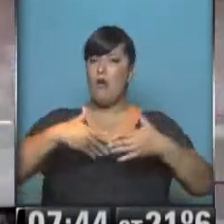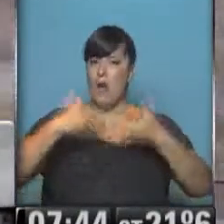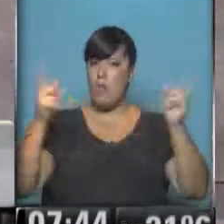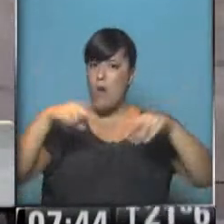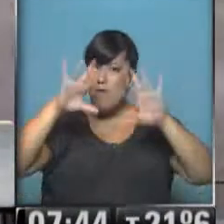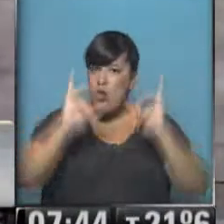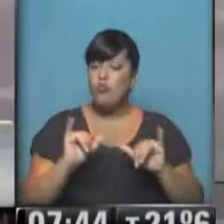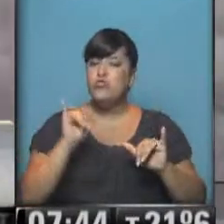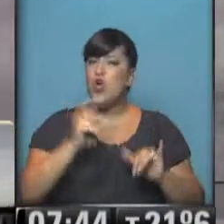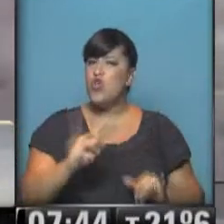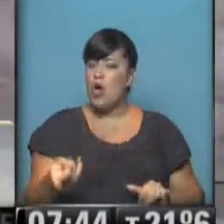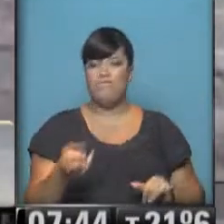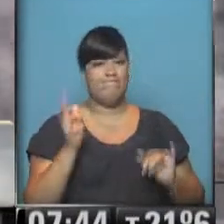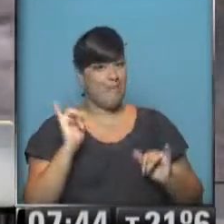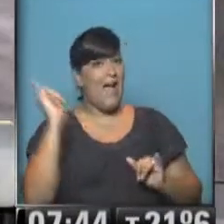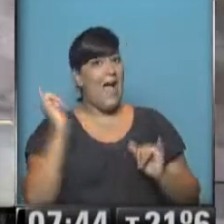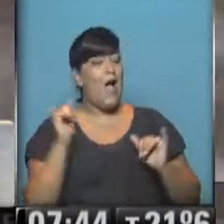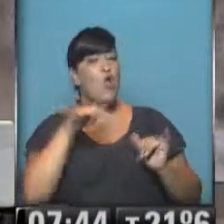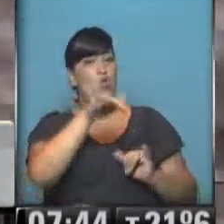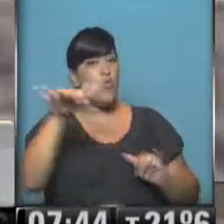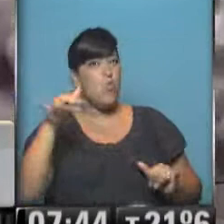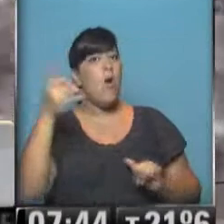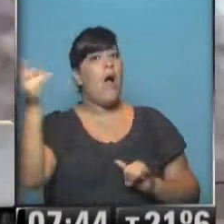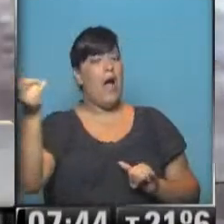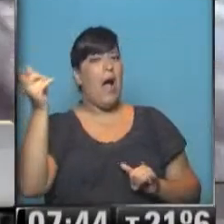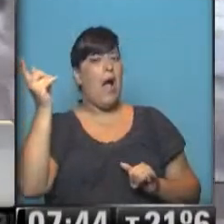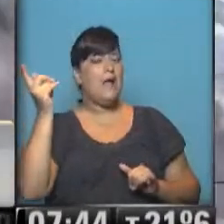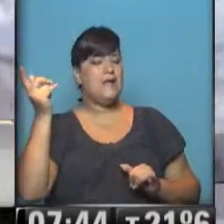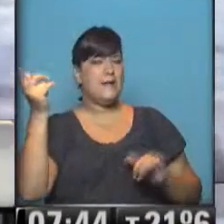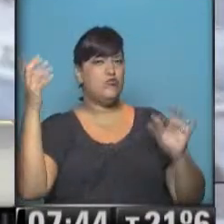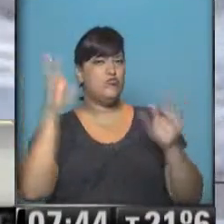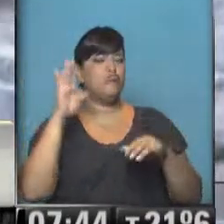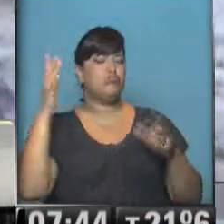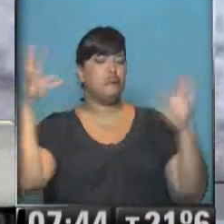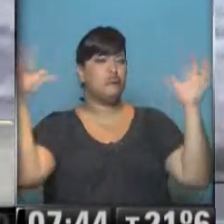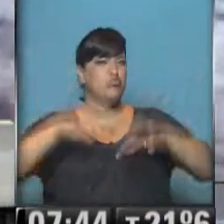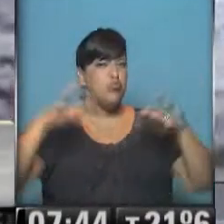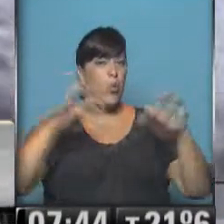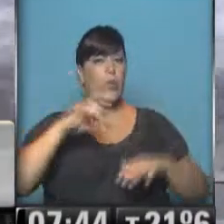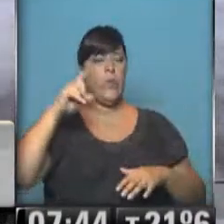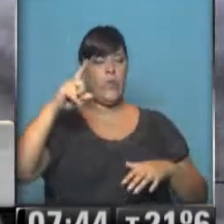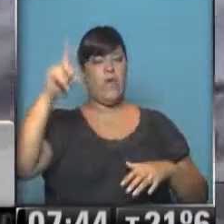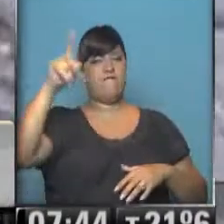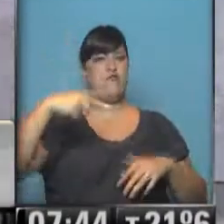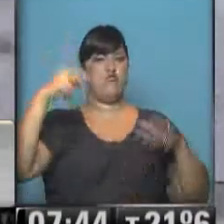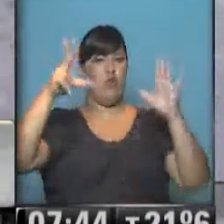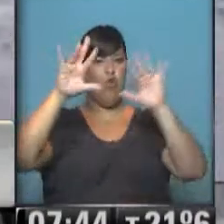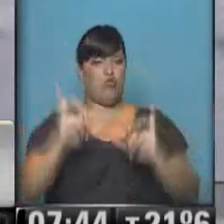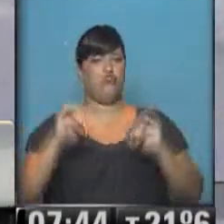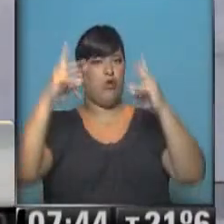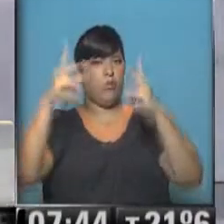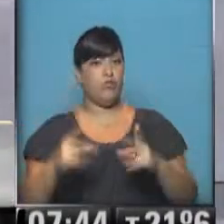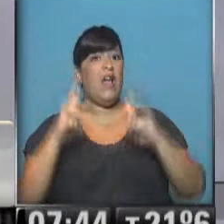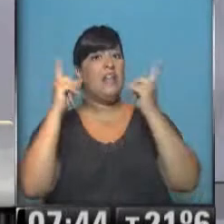Bueno, hay lugares donde el temporal ha producido daños y otros donde de manera preventiva y por razones de